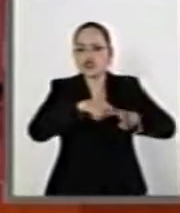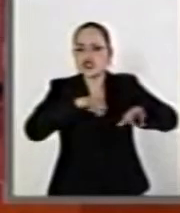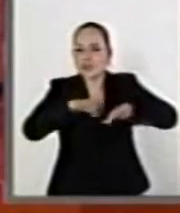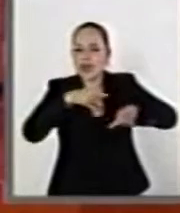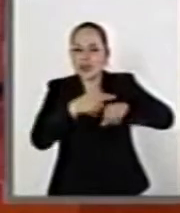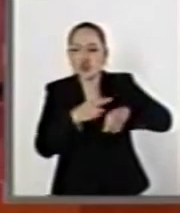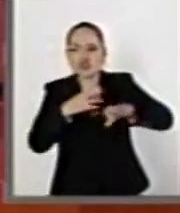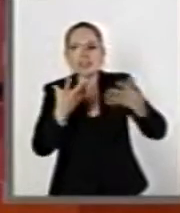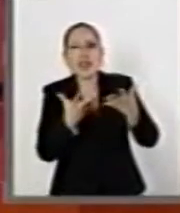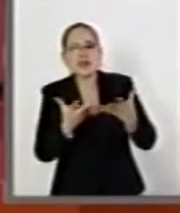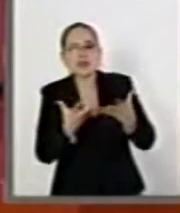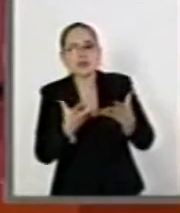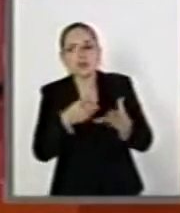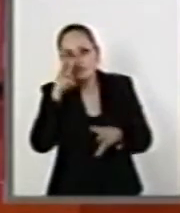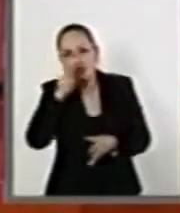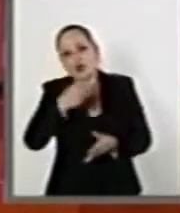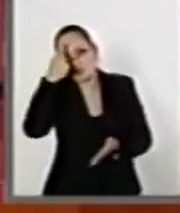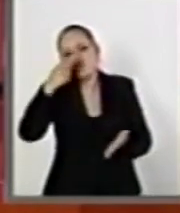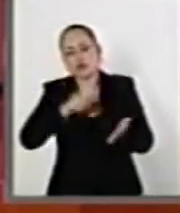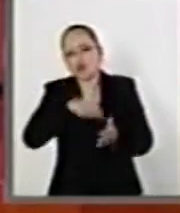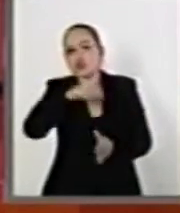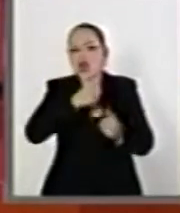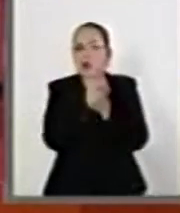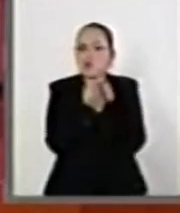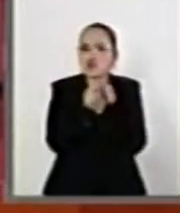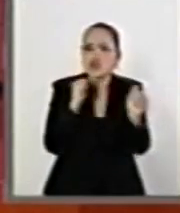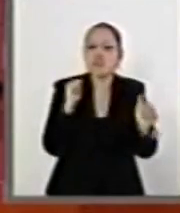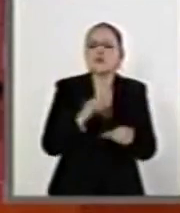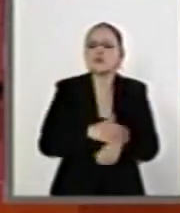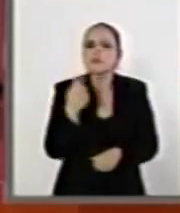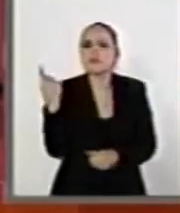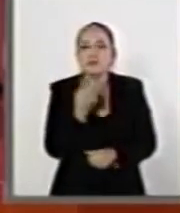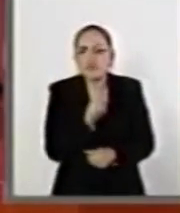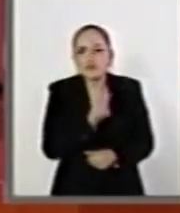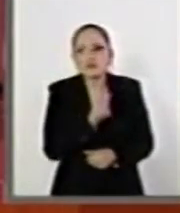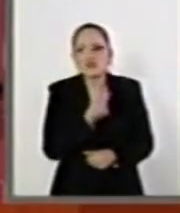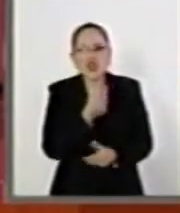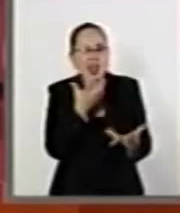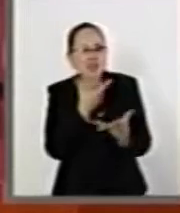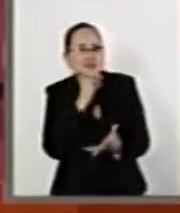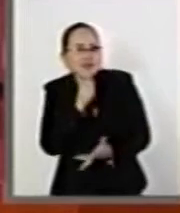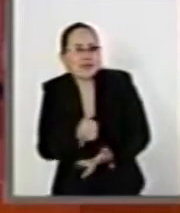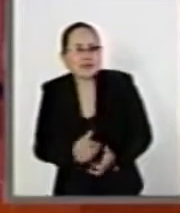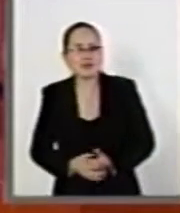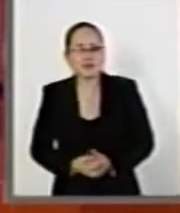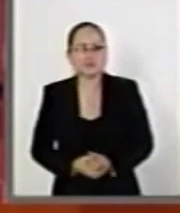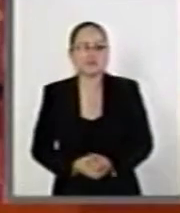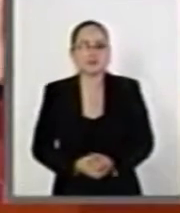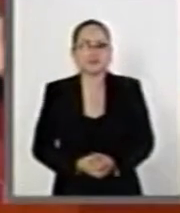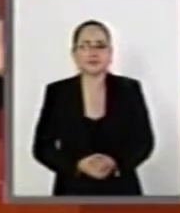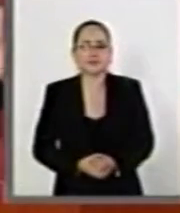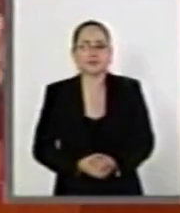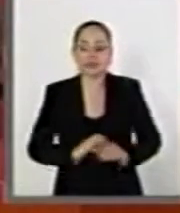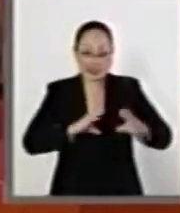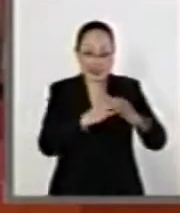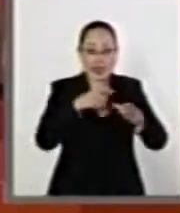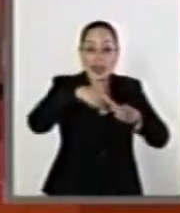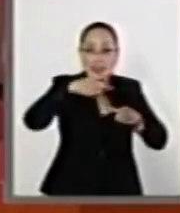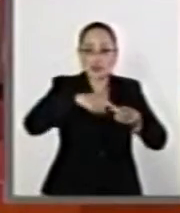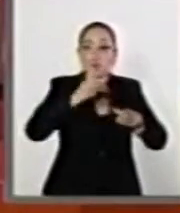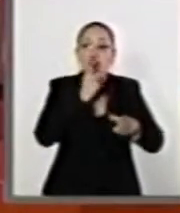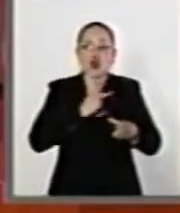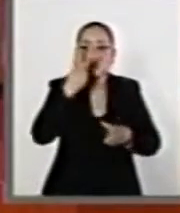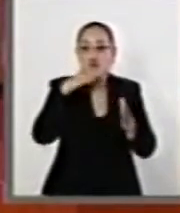deben de aburrir muchísimo. No tienen nada que hacer. El Fondo Mexicano del Petróleo en